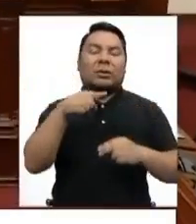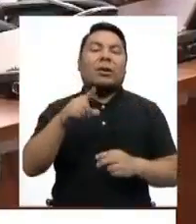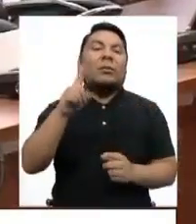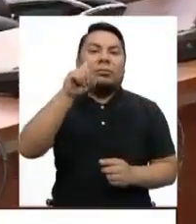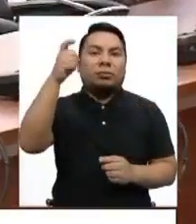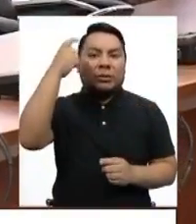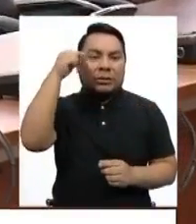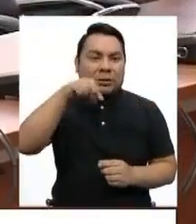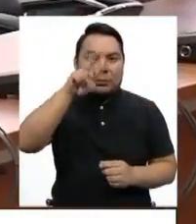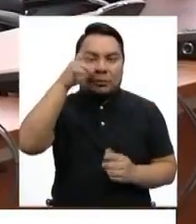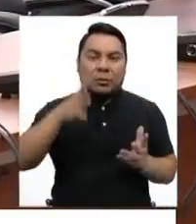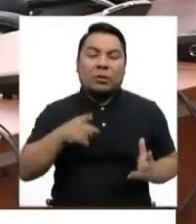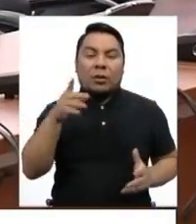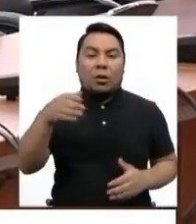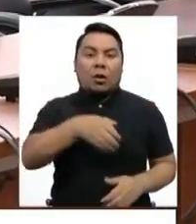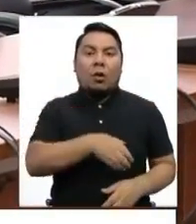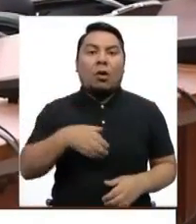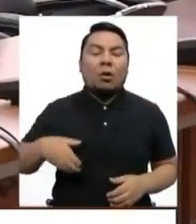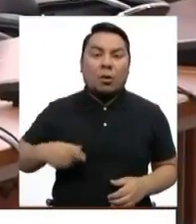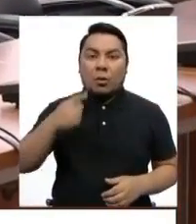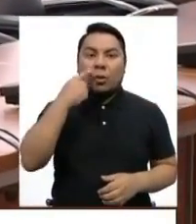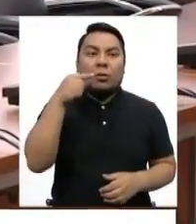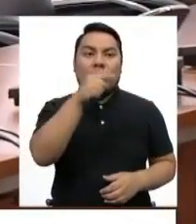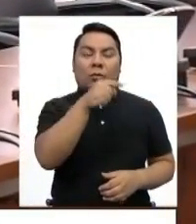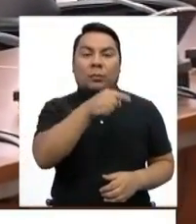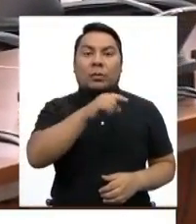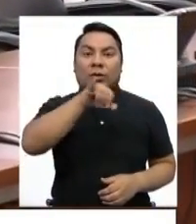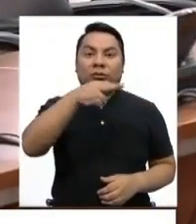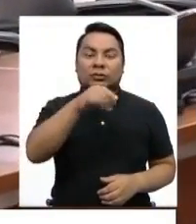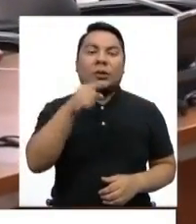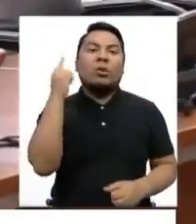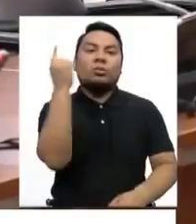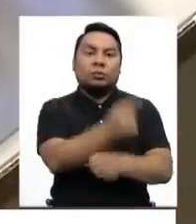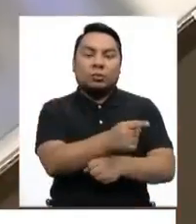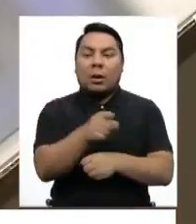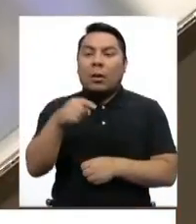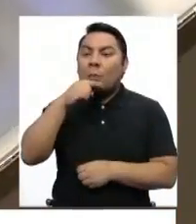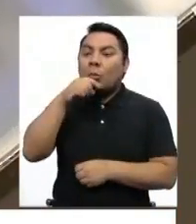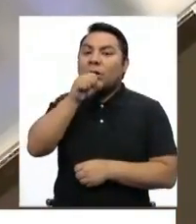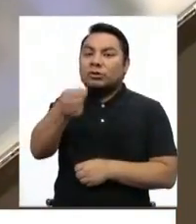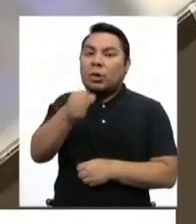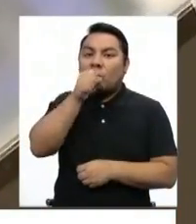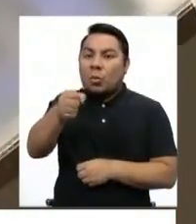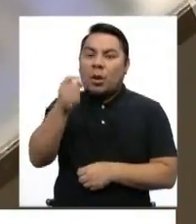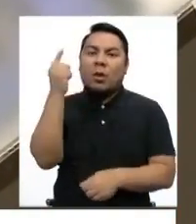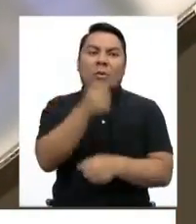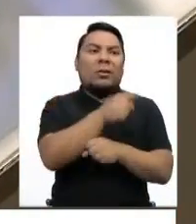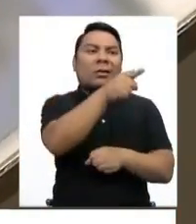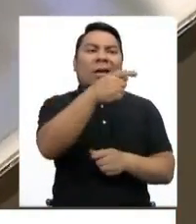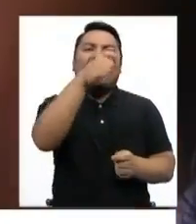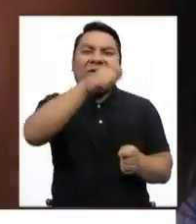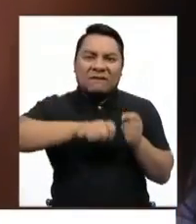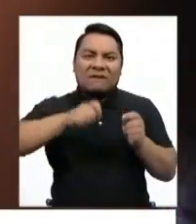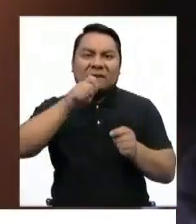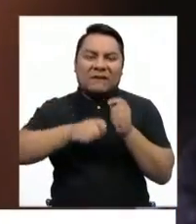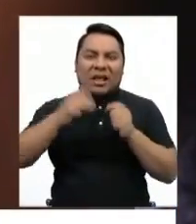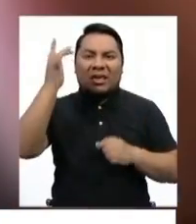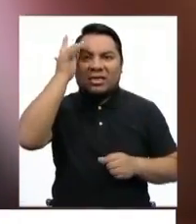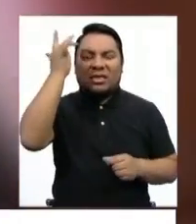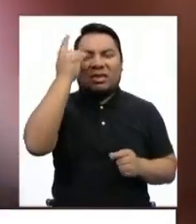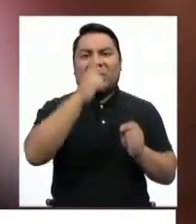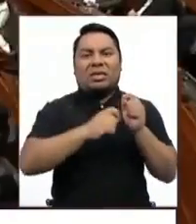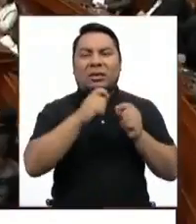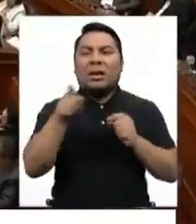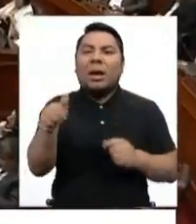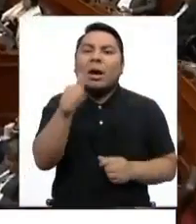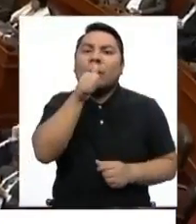peruana. El congresista Johnny Lescano fue denunciado por acoso sexual por parte de una periodista quien ha pedido la reserva de su